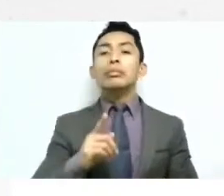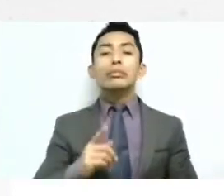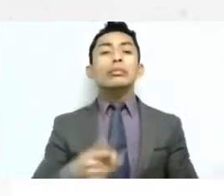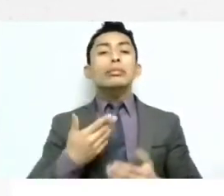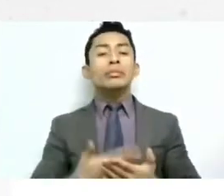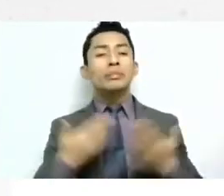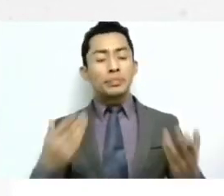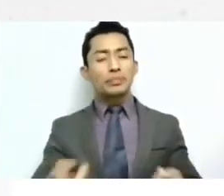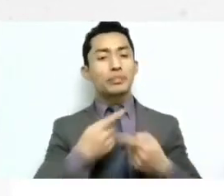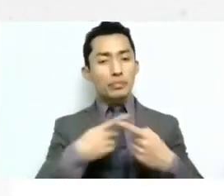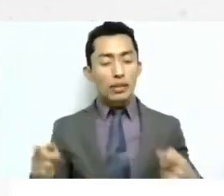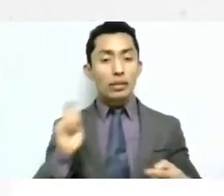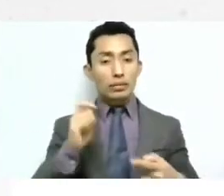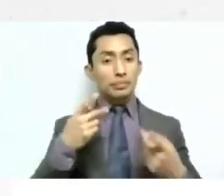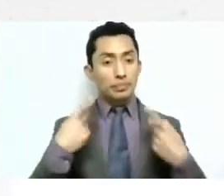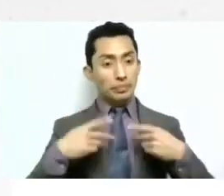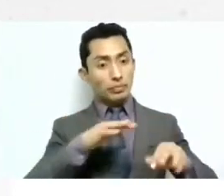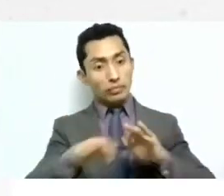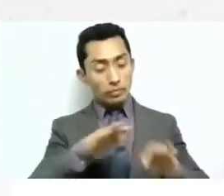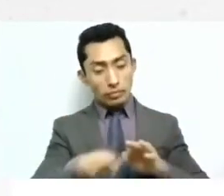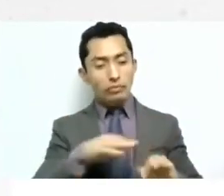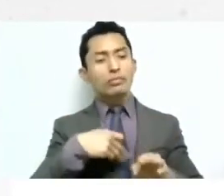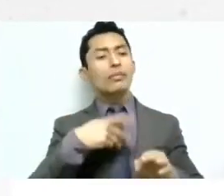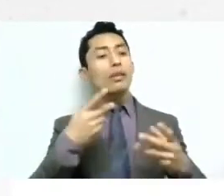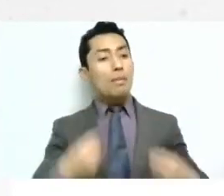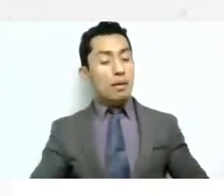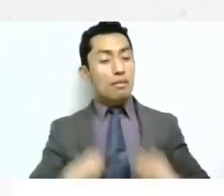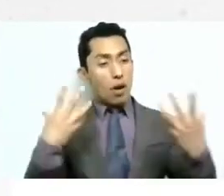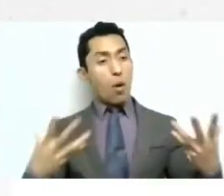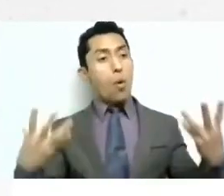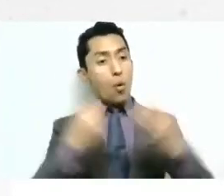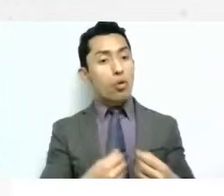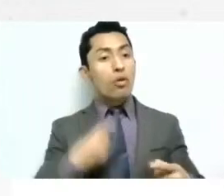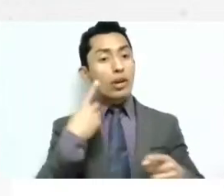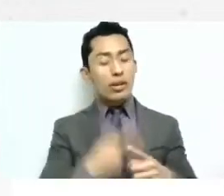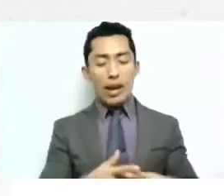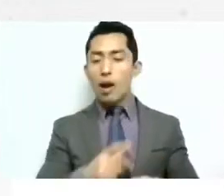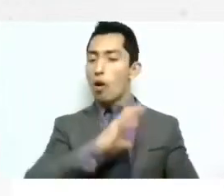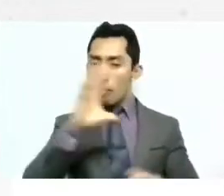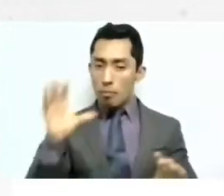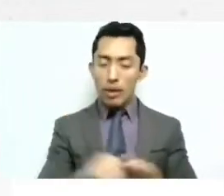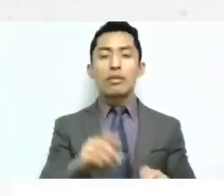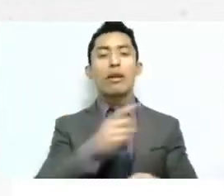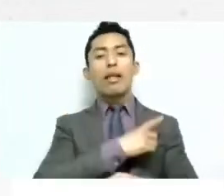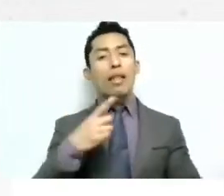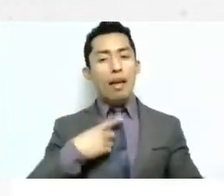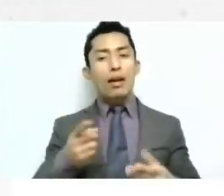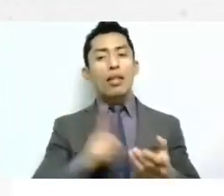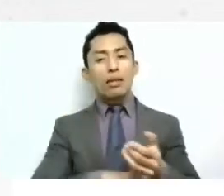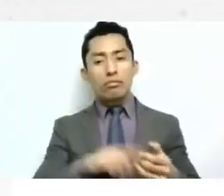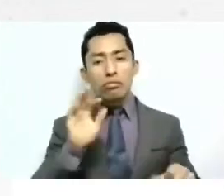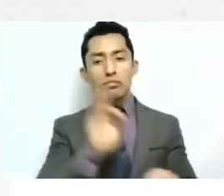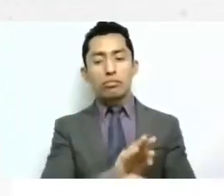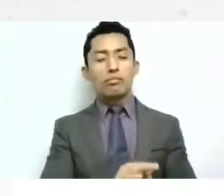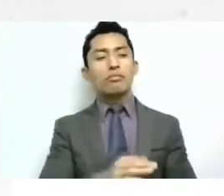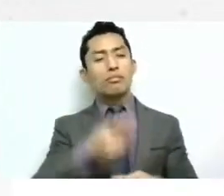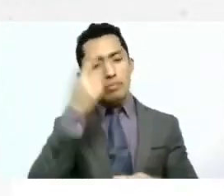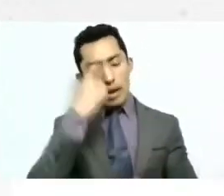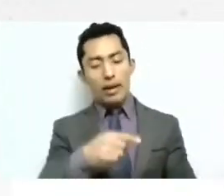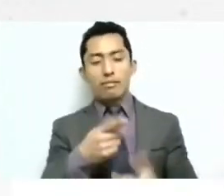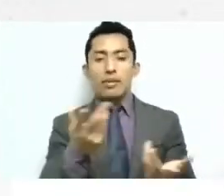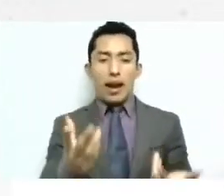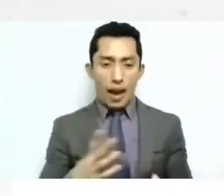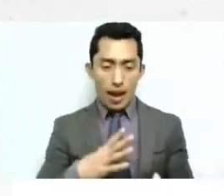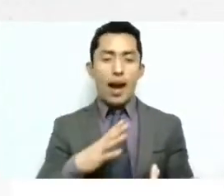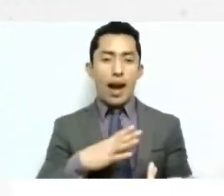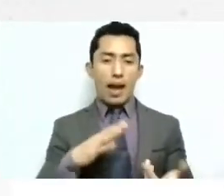el núcleo del trabajador y su familia este núcleo está fortalecido pues con una protección a una seguridad social